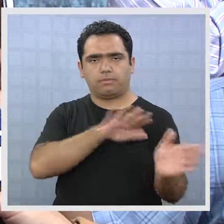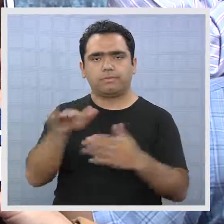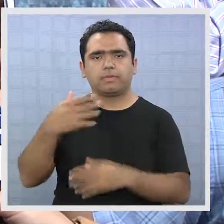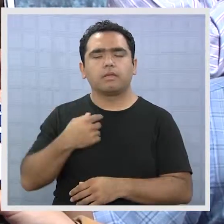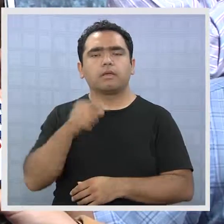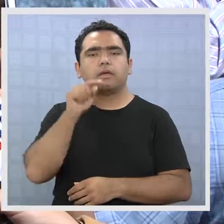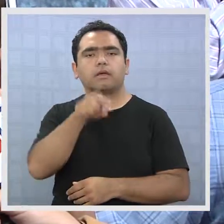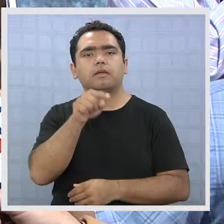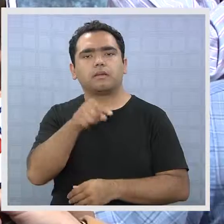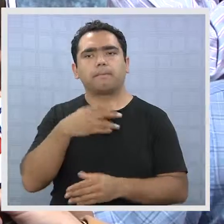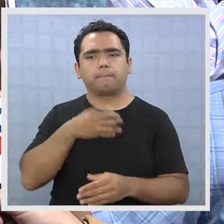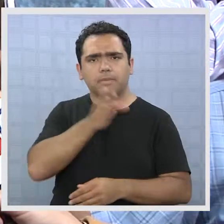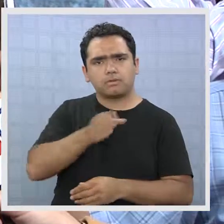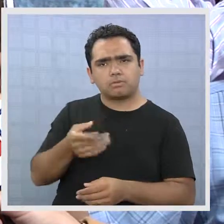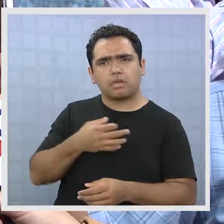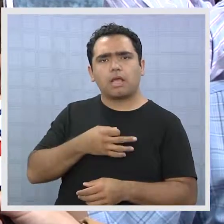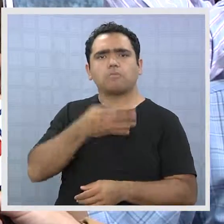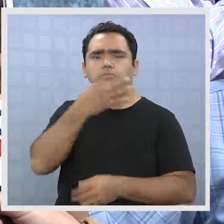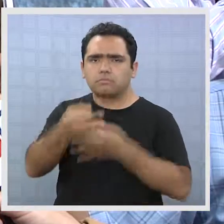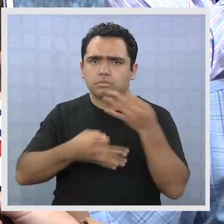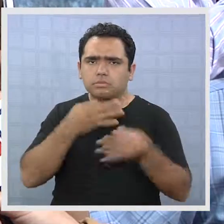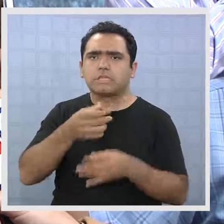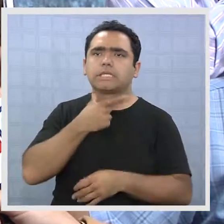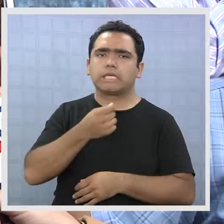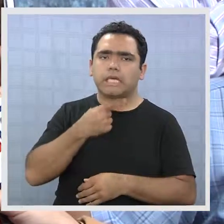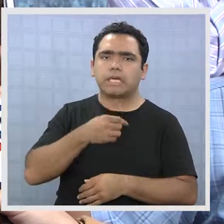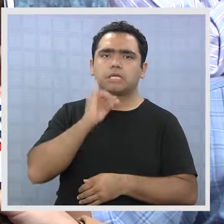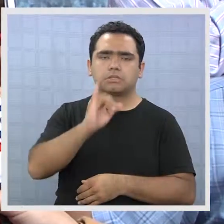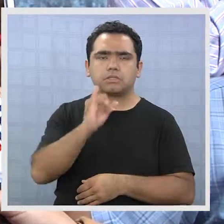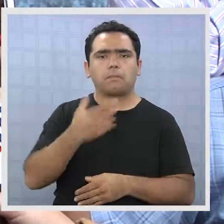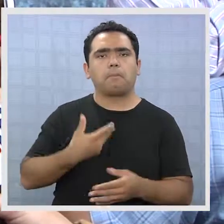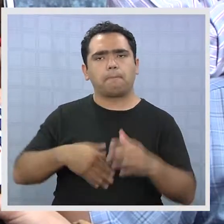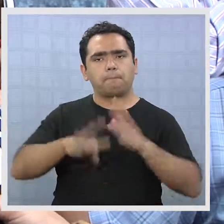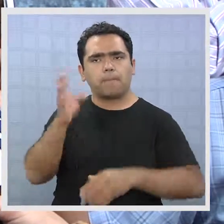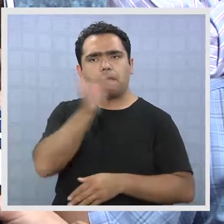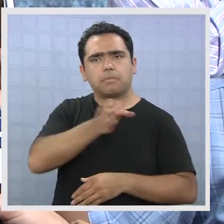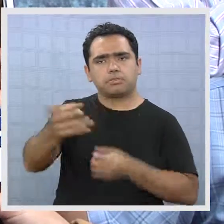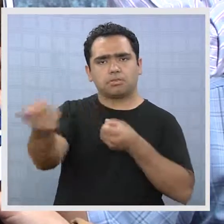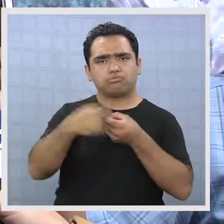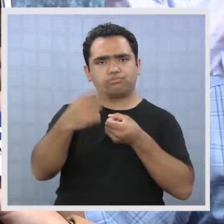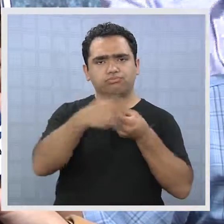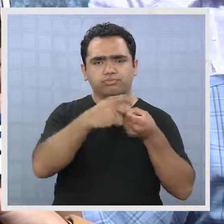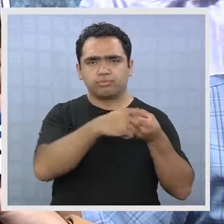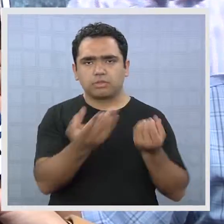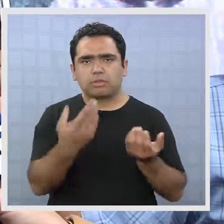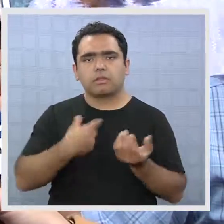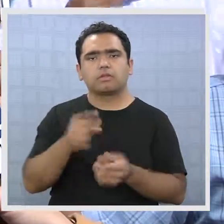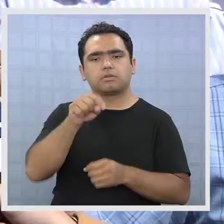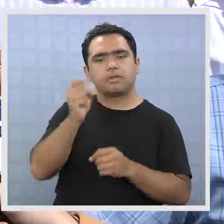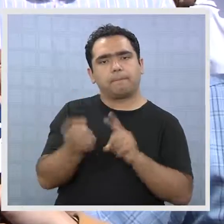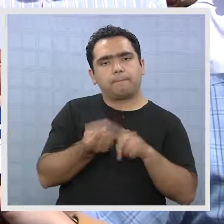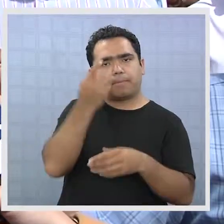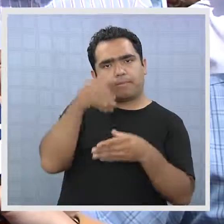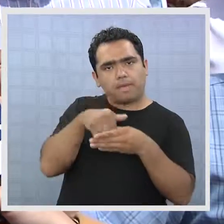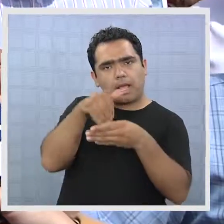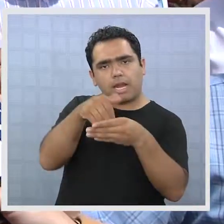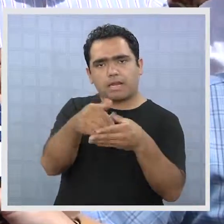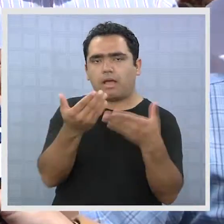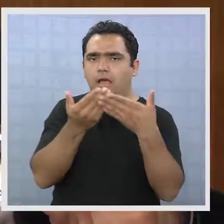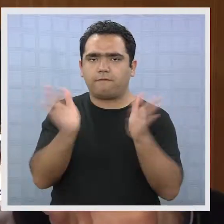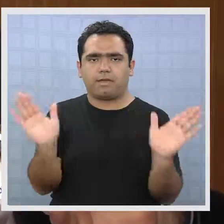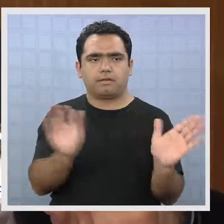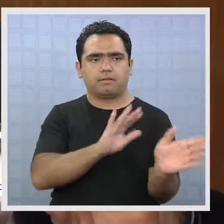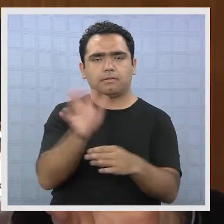pide a grito que exista una real participación y esta es una mejor forma de lograrlo, que se hagan unas primarias